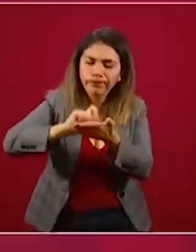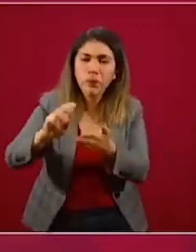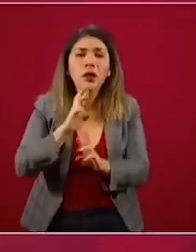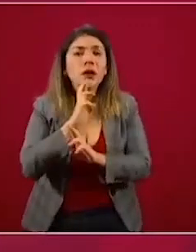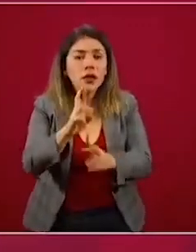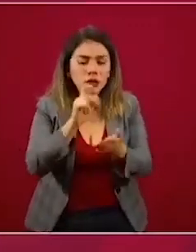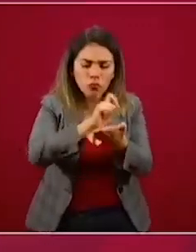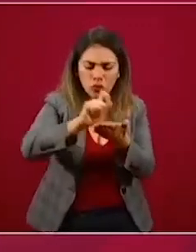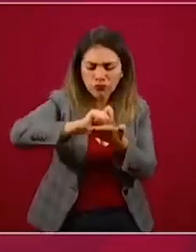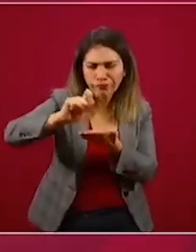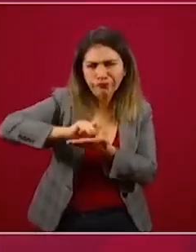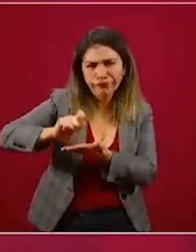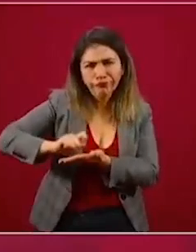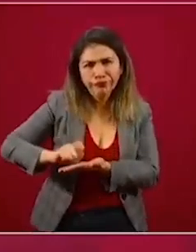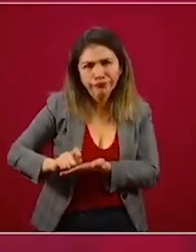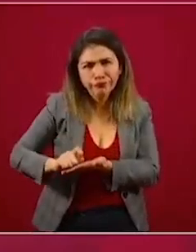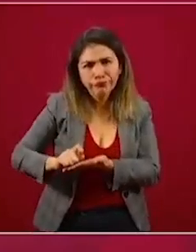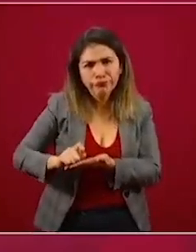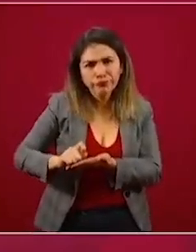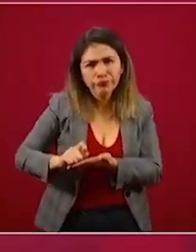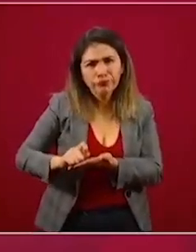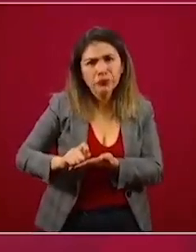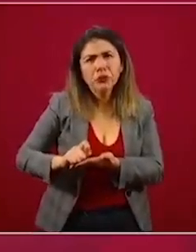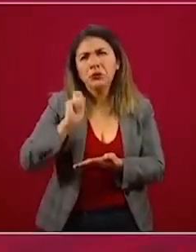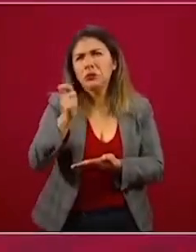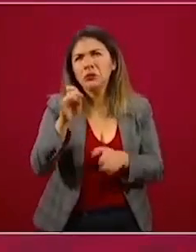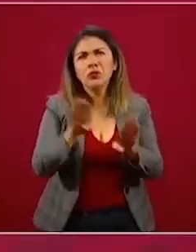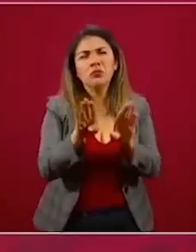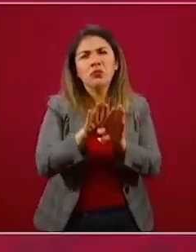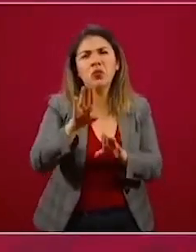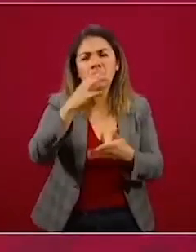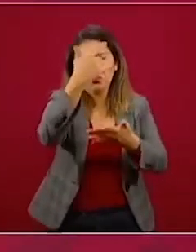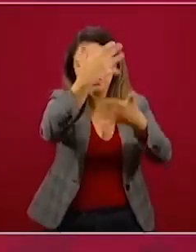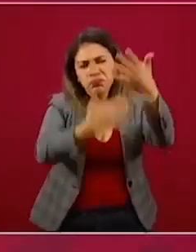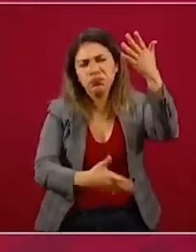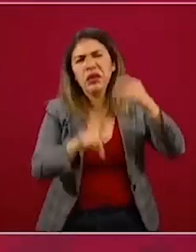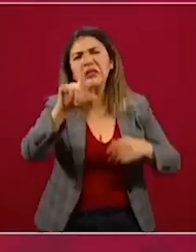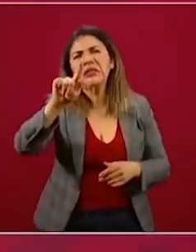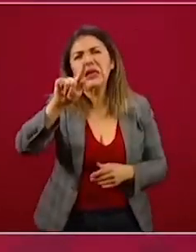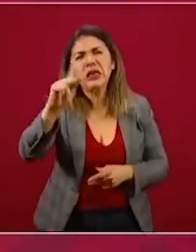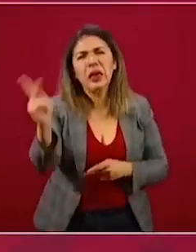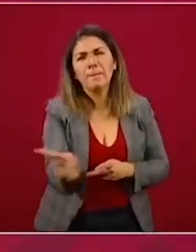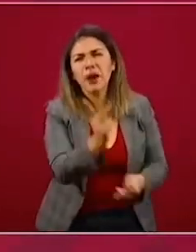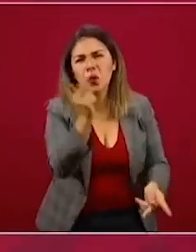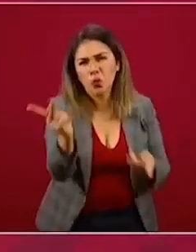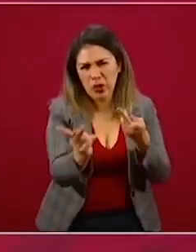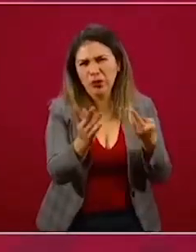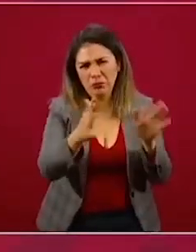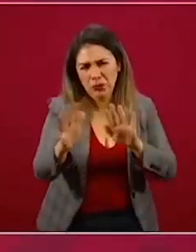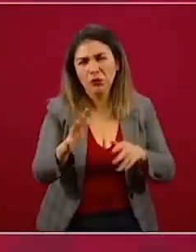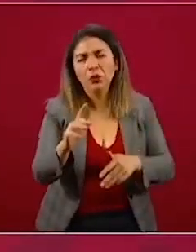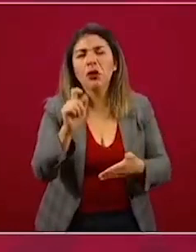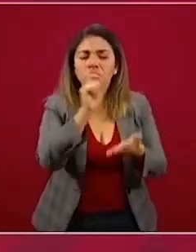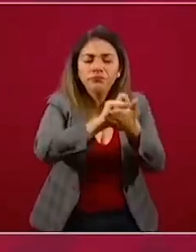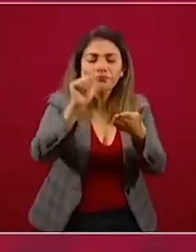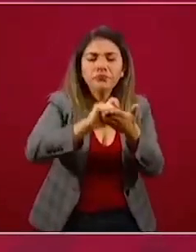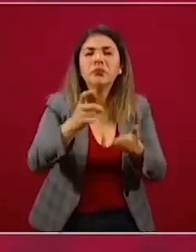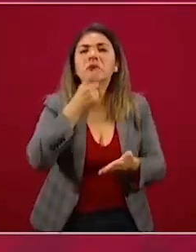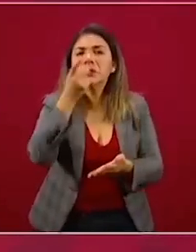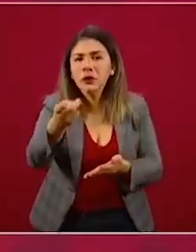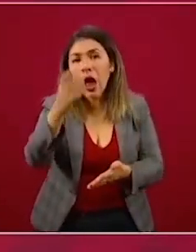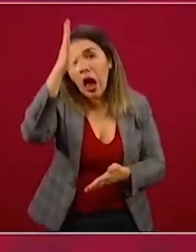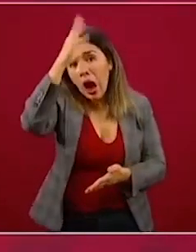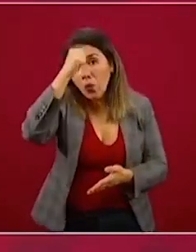cuestionario de alrededor de 70 preguntas y va a decir que va a cumplir.